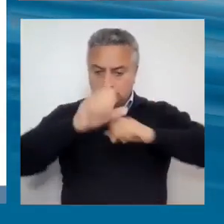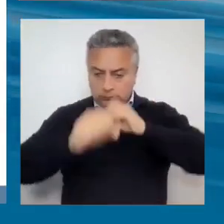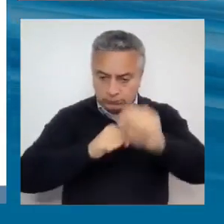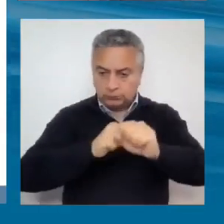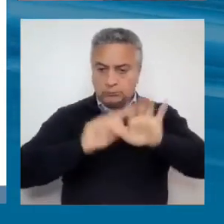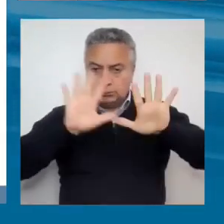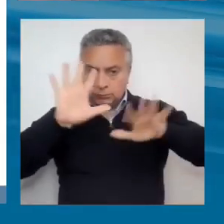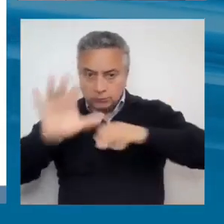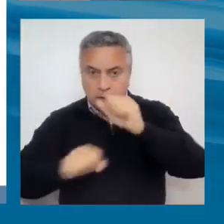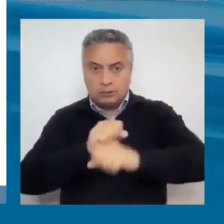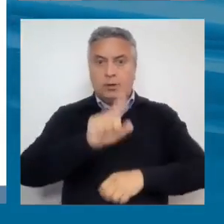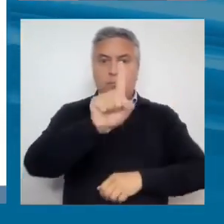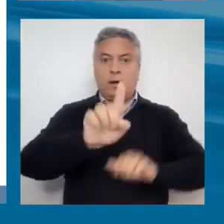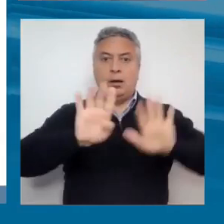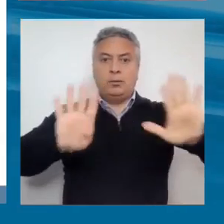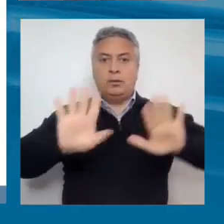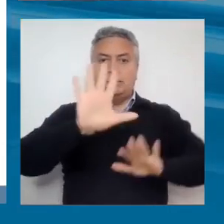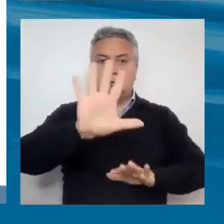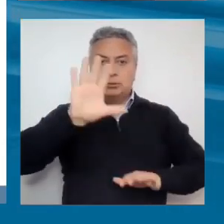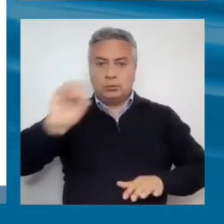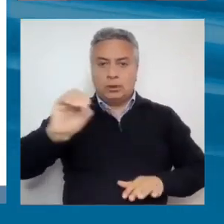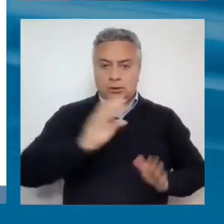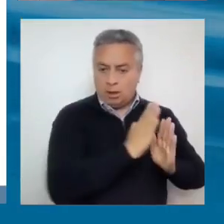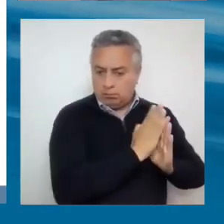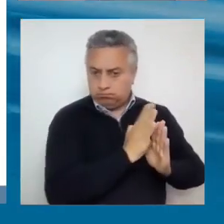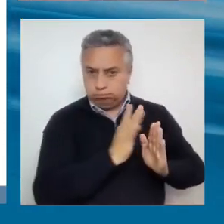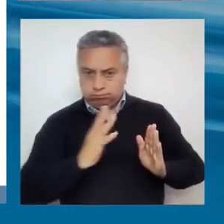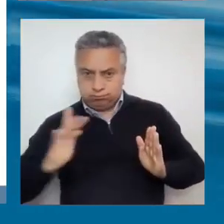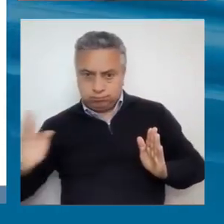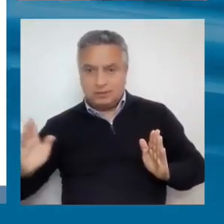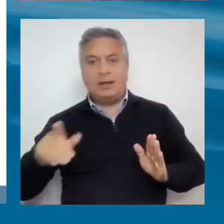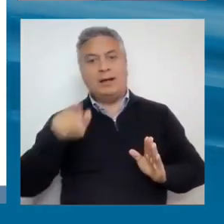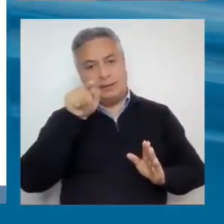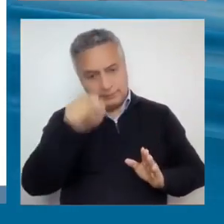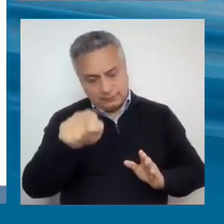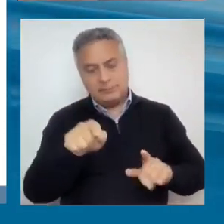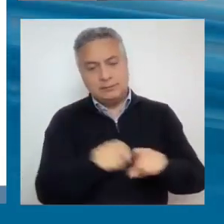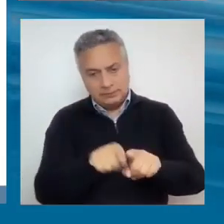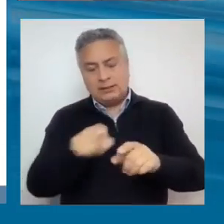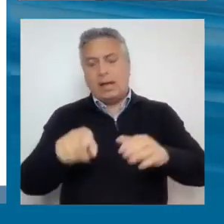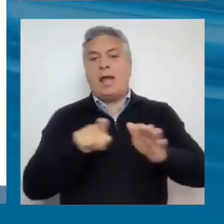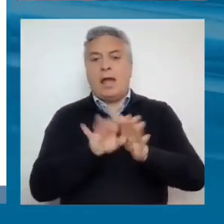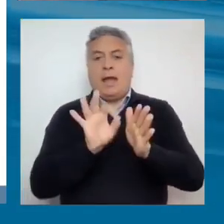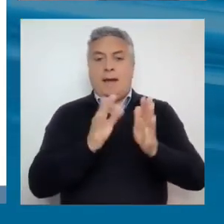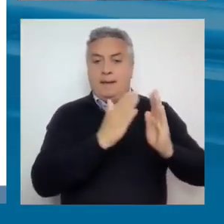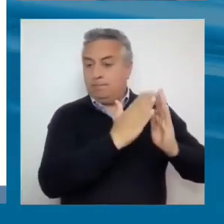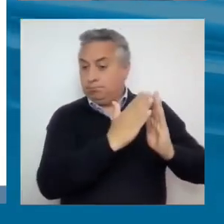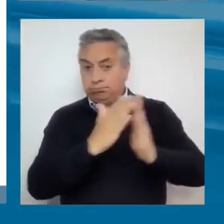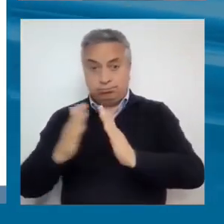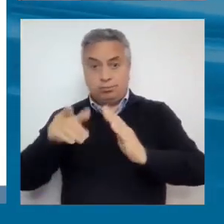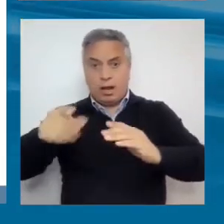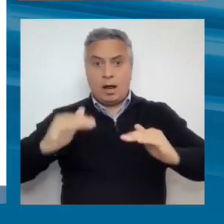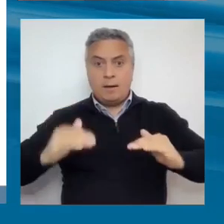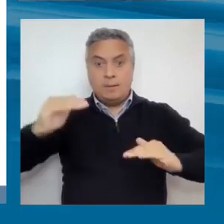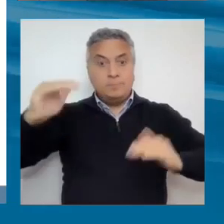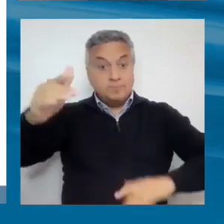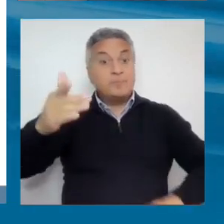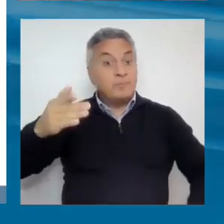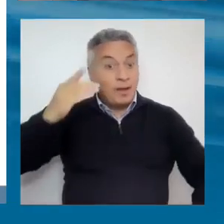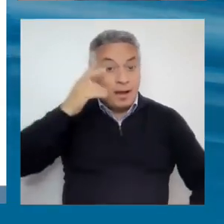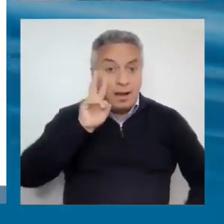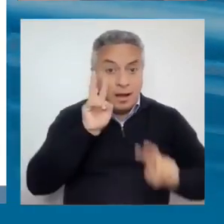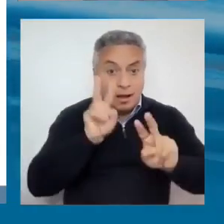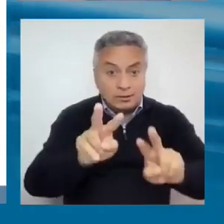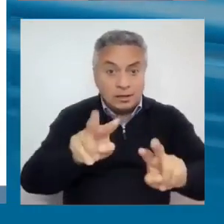anaranjadas, ahí son el promedio móvil, el crecimiento promedio de la región en esas décadas. Entonces, vean cómo en la